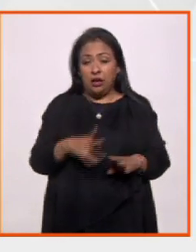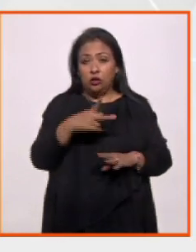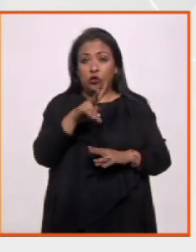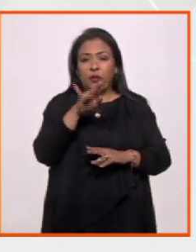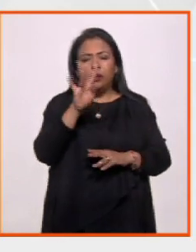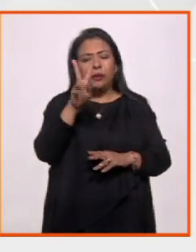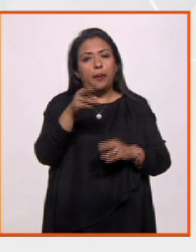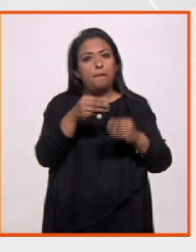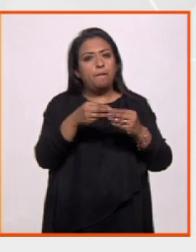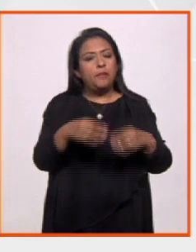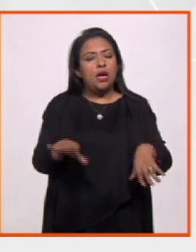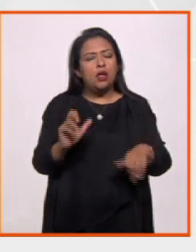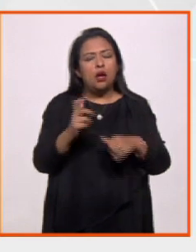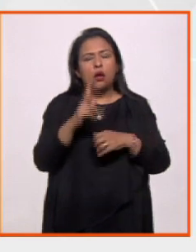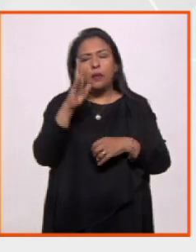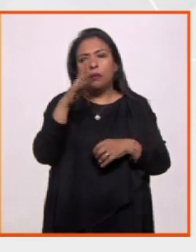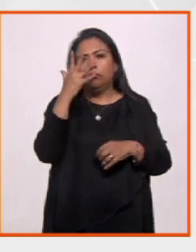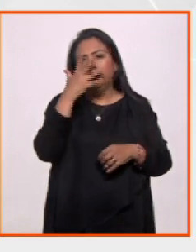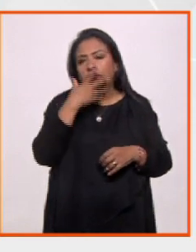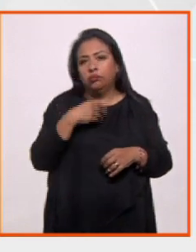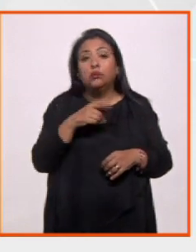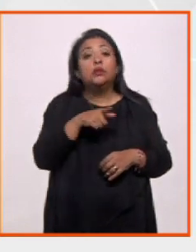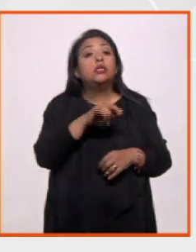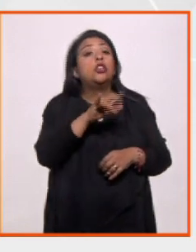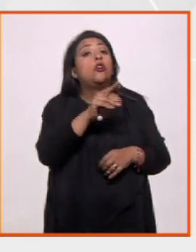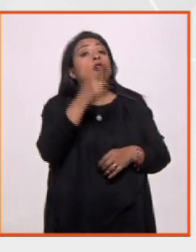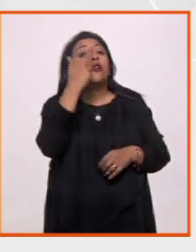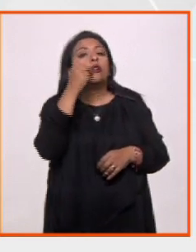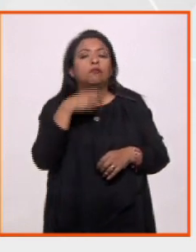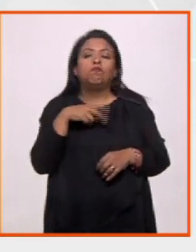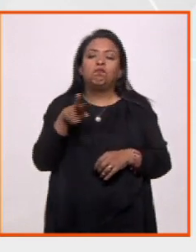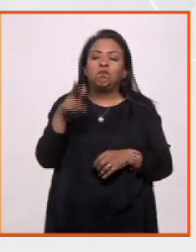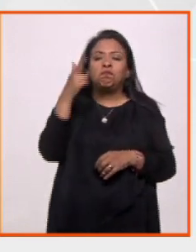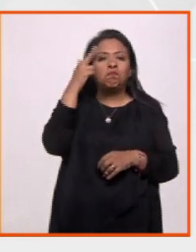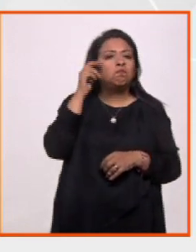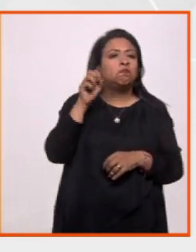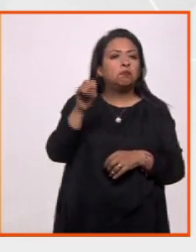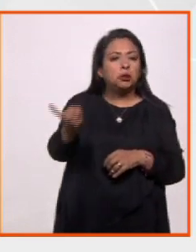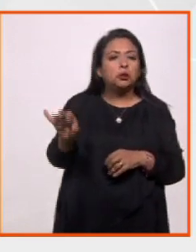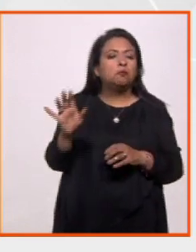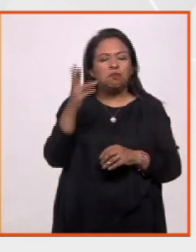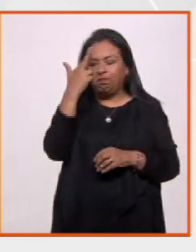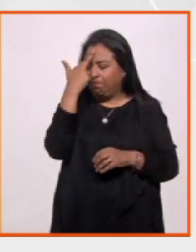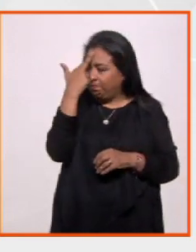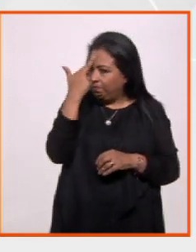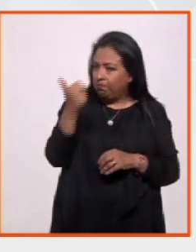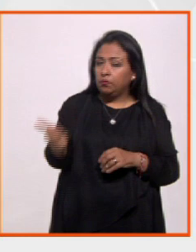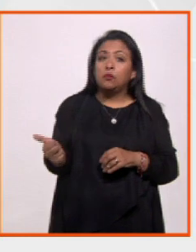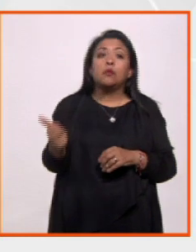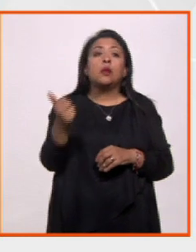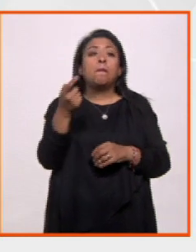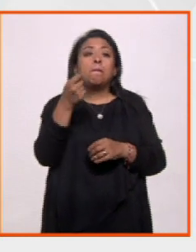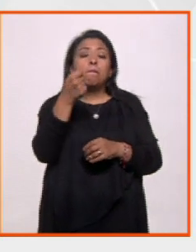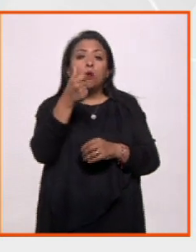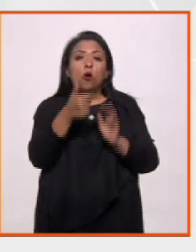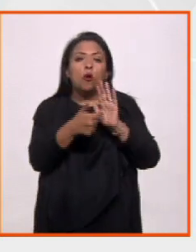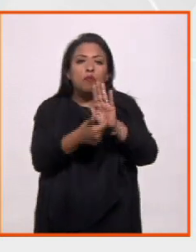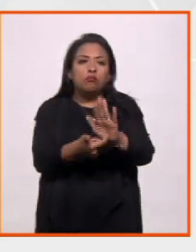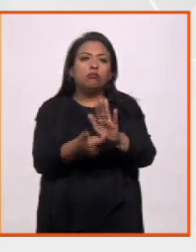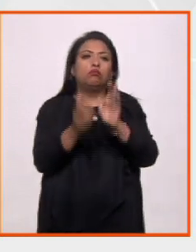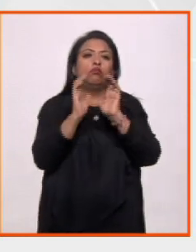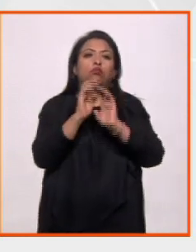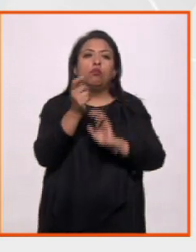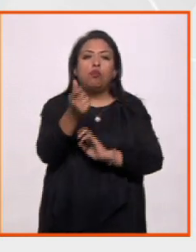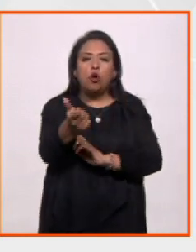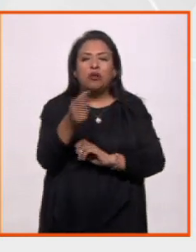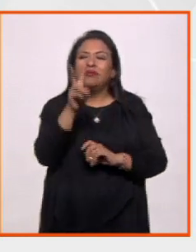perdido de algo monumentalmente bueno. ¿Tengo razón o no? Toda la razón. Y se canta muy poco y se presenta muy poco.